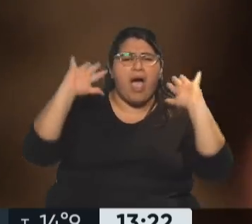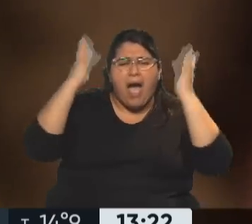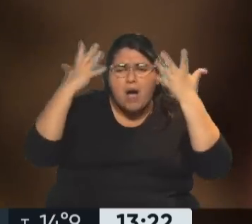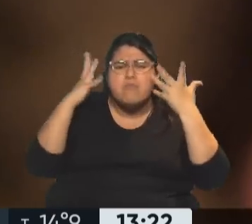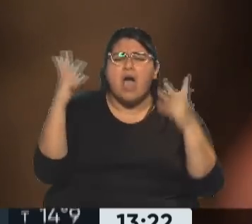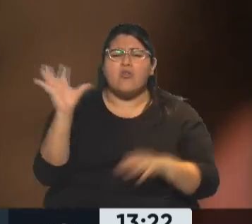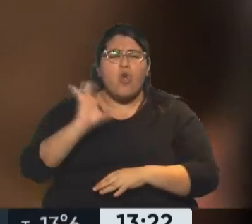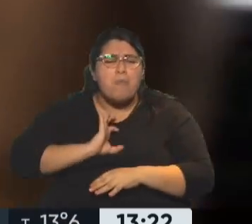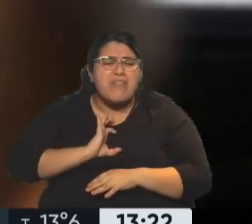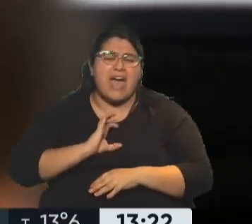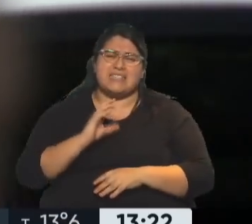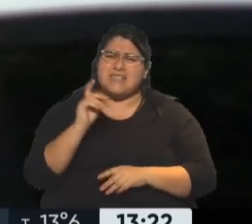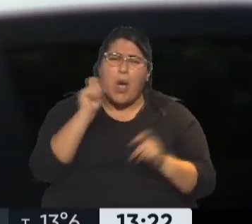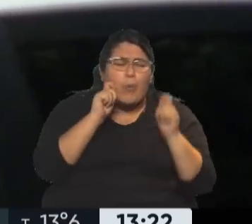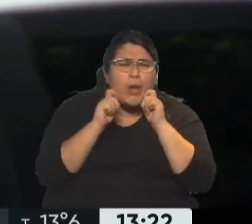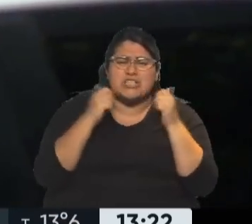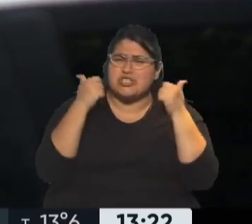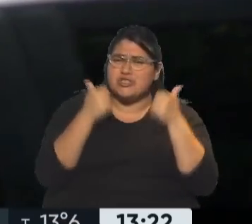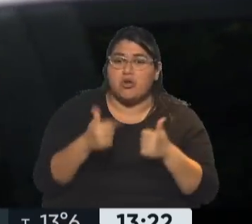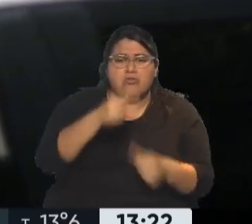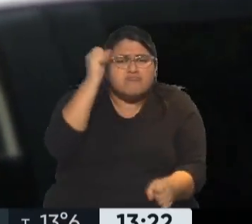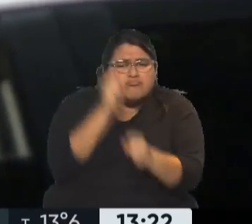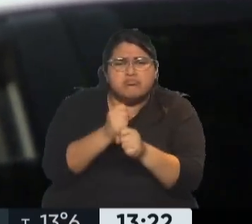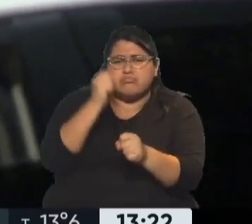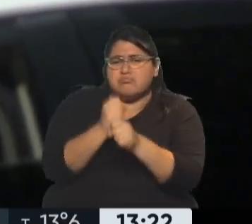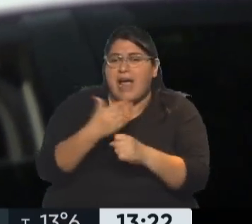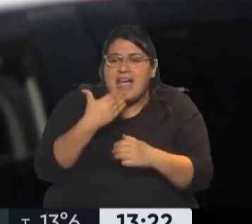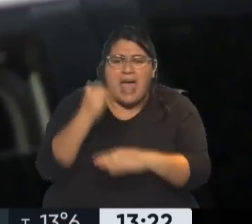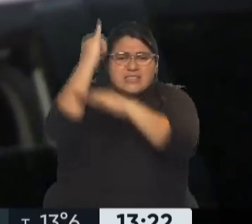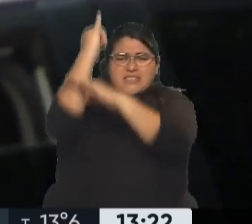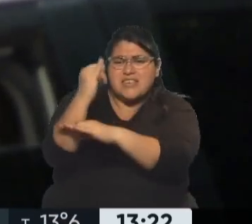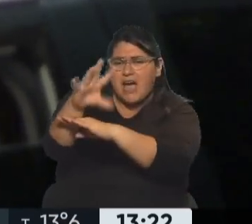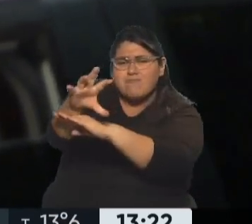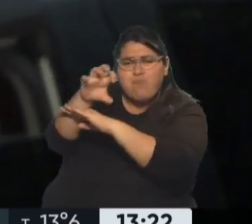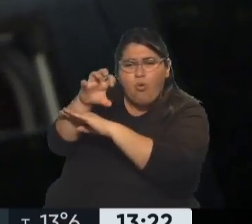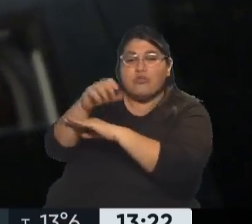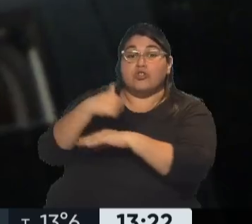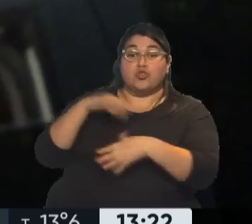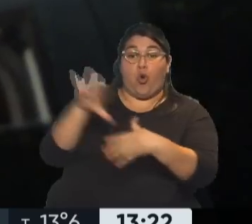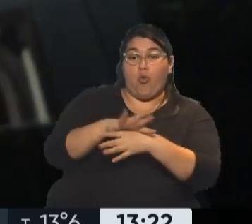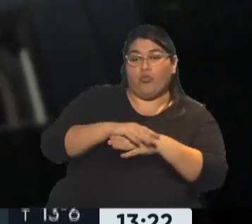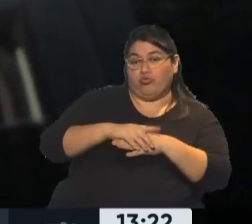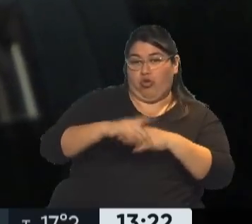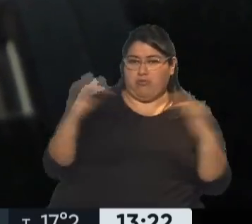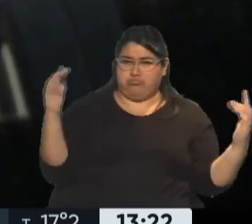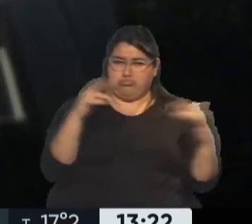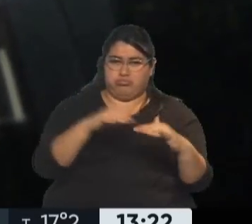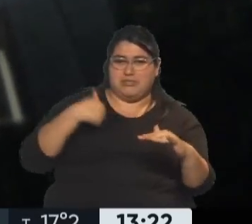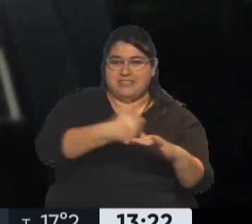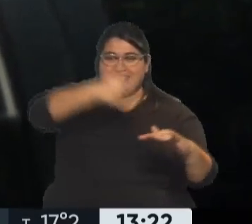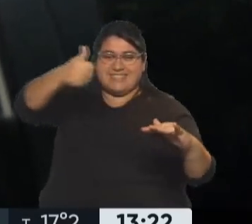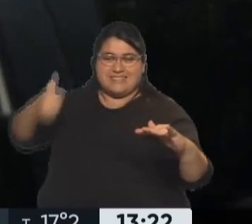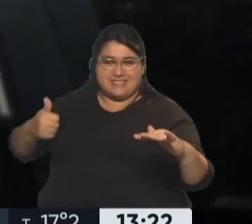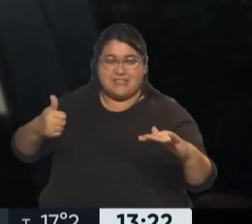medalla y besos para ellos dos porque ellos fueron los que trabajaron y captaron ese momento. Yo estaba situado a un costado y la verdad